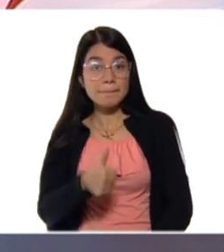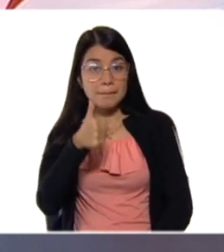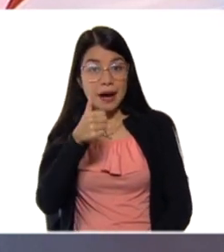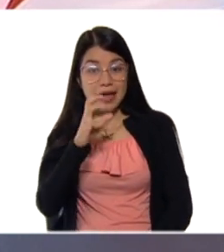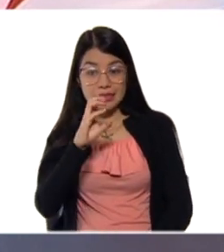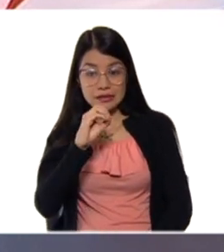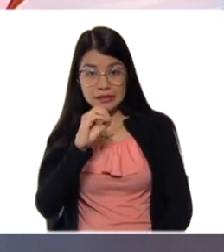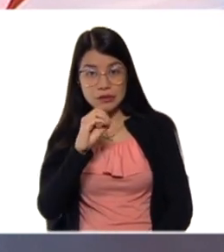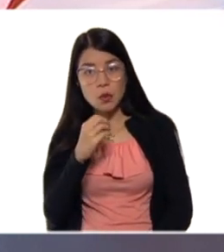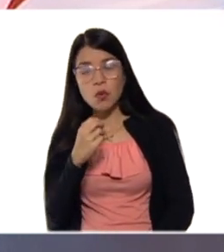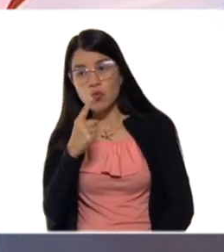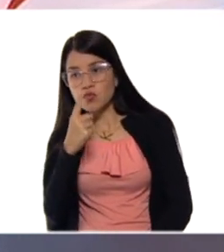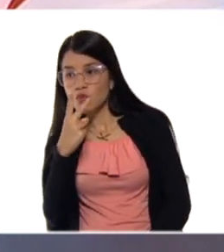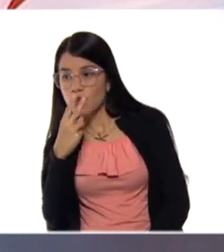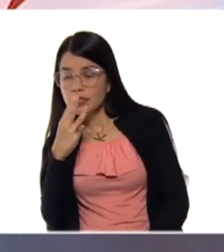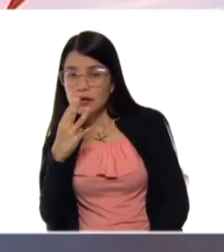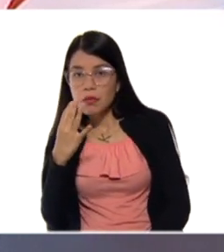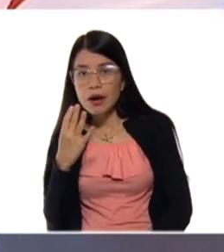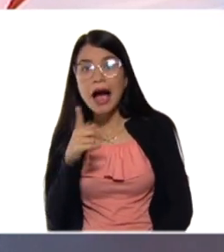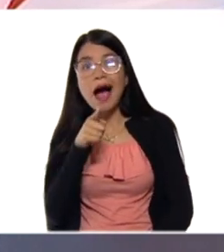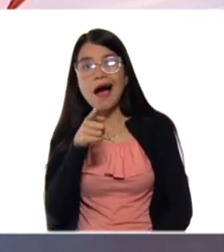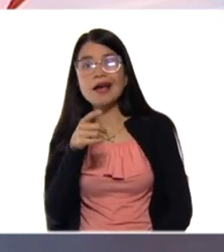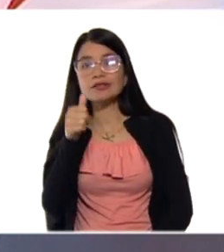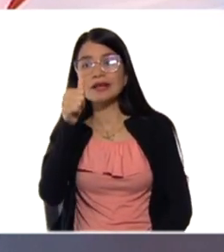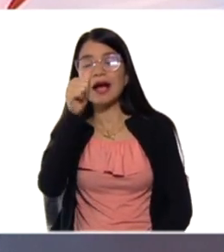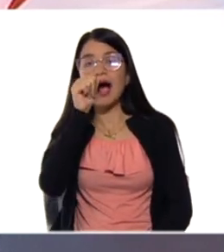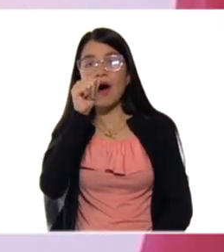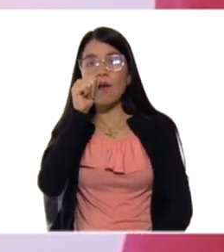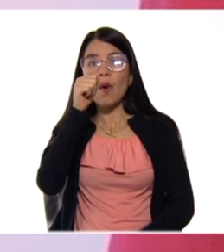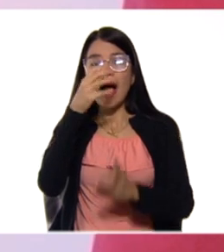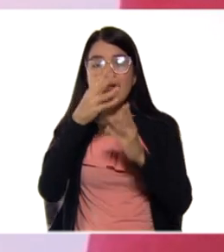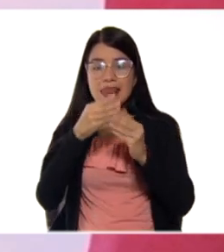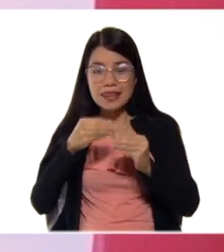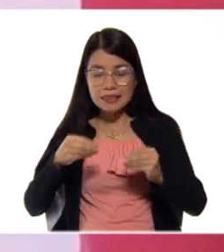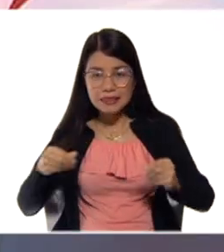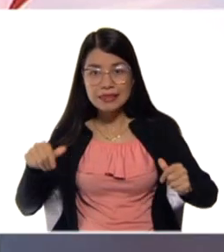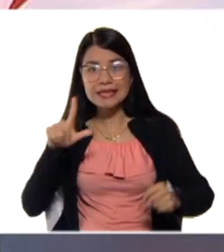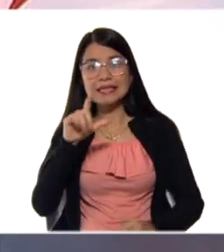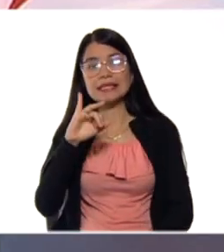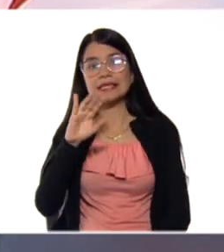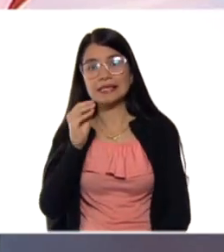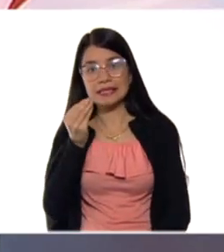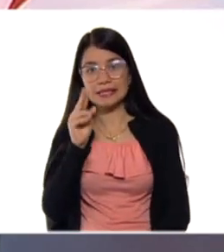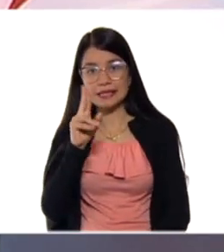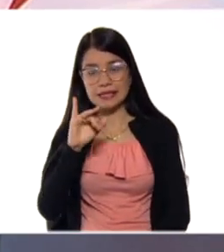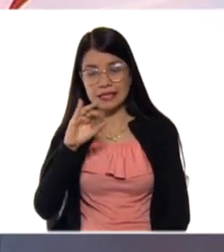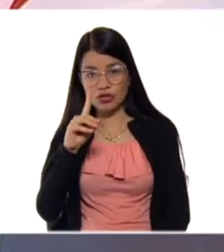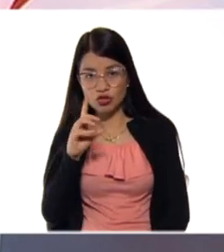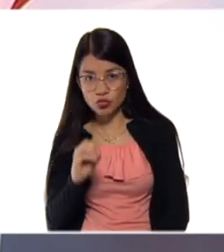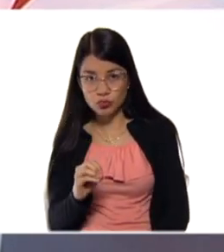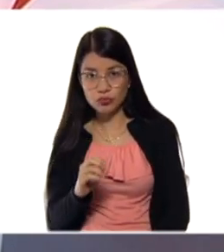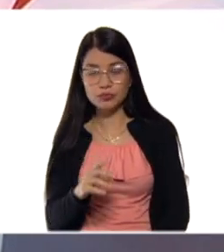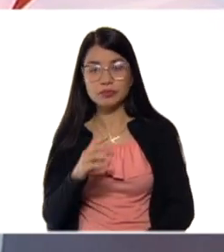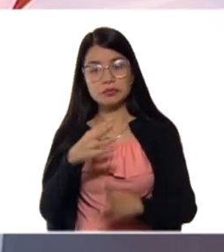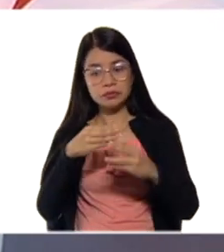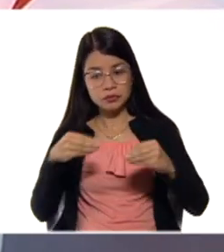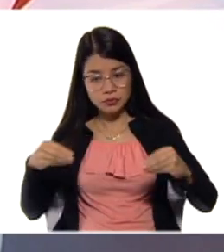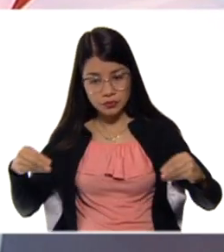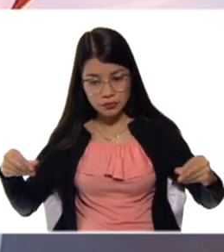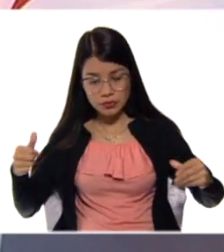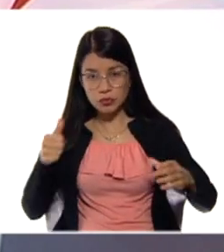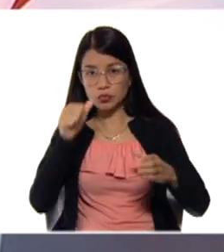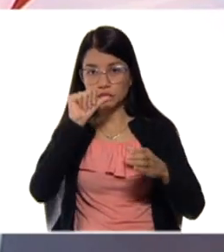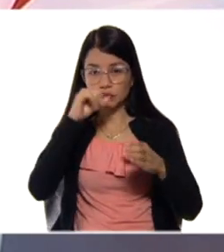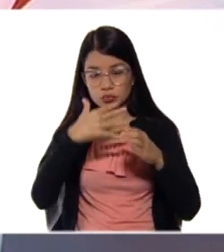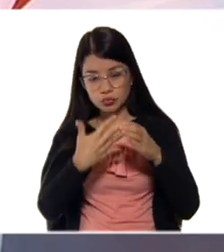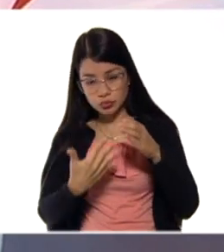¿Bien? Vamos a ver en estado líquido. Aquí tenemos el agua en estado